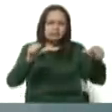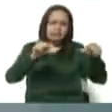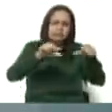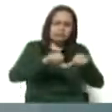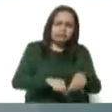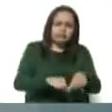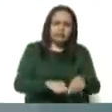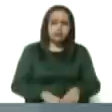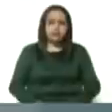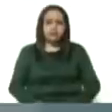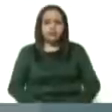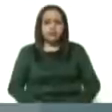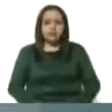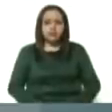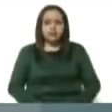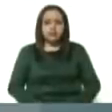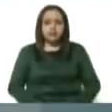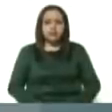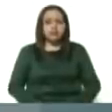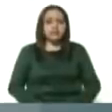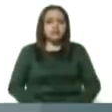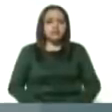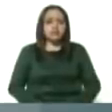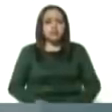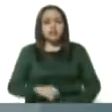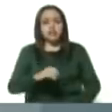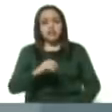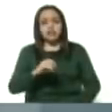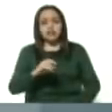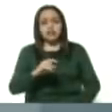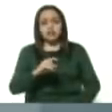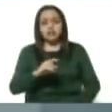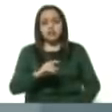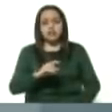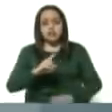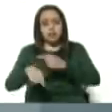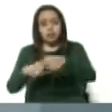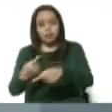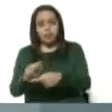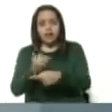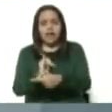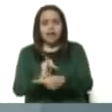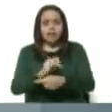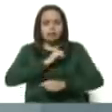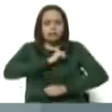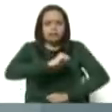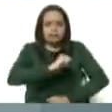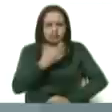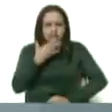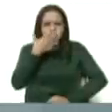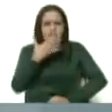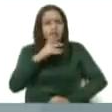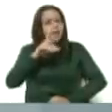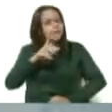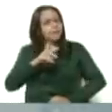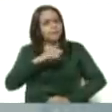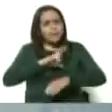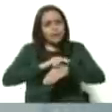El 3 de julio hizo un paro cardiorrespiratorio y a pesar de las maniobras de resucitación falleció